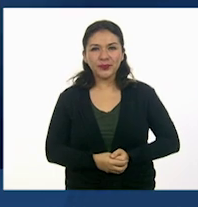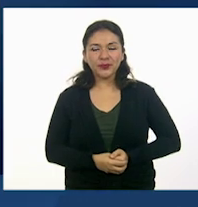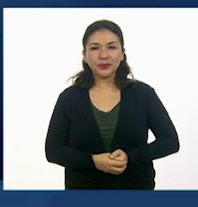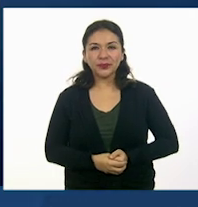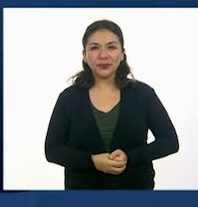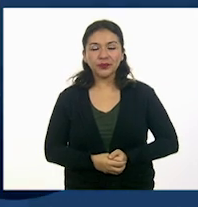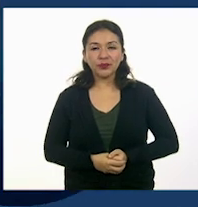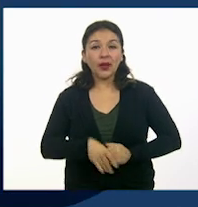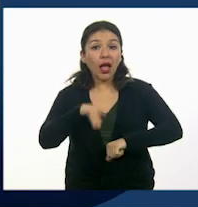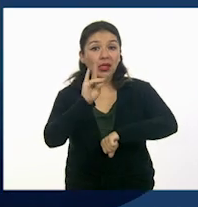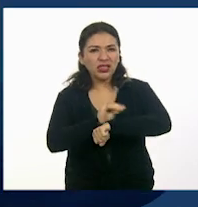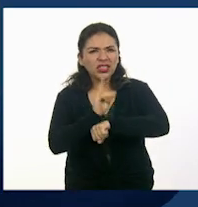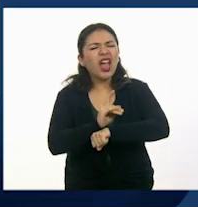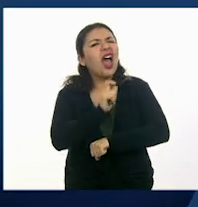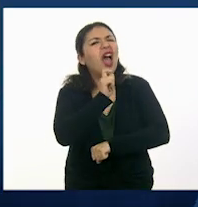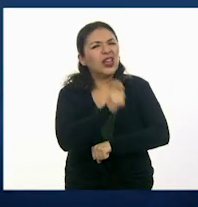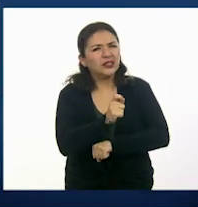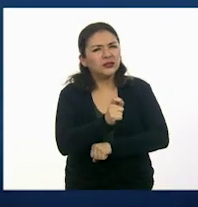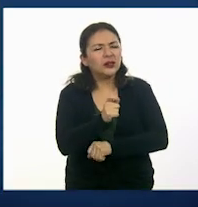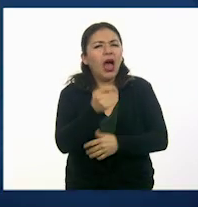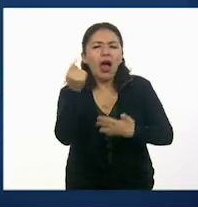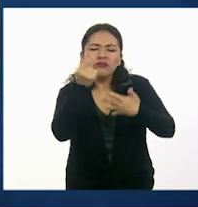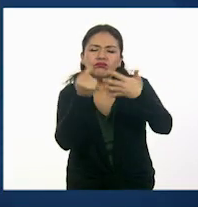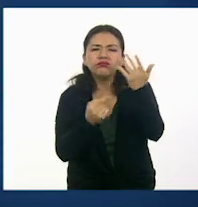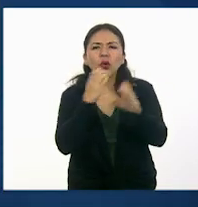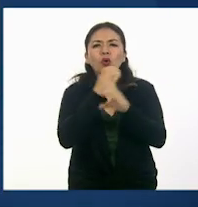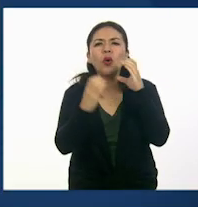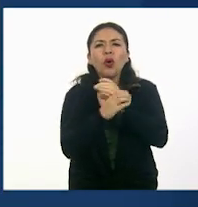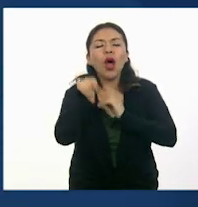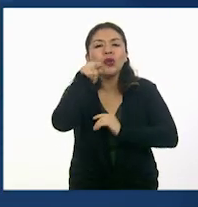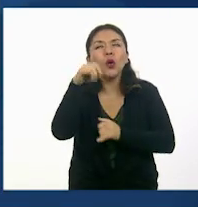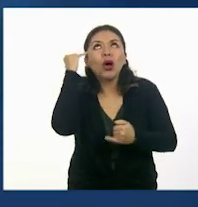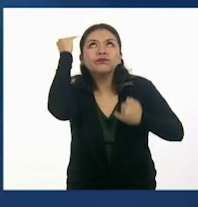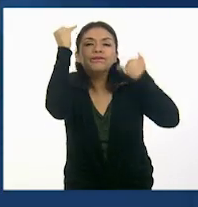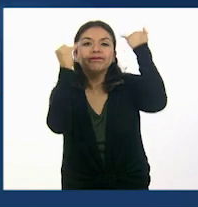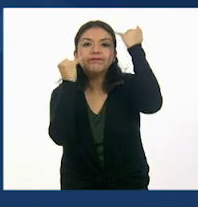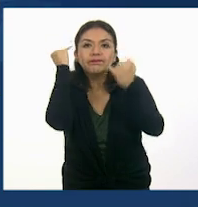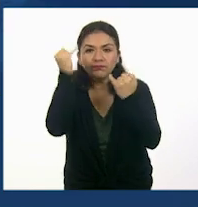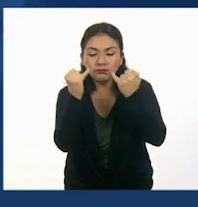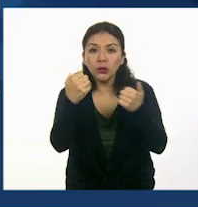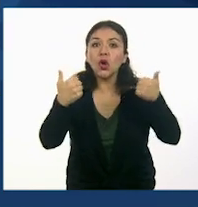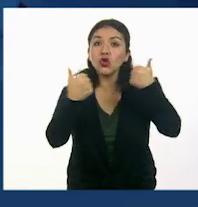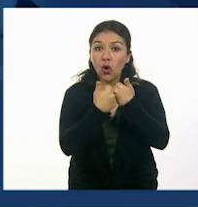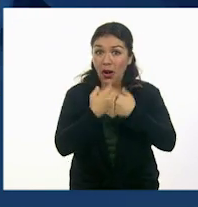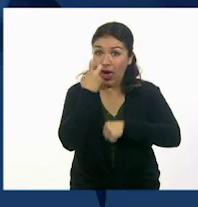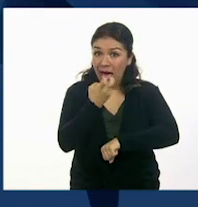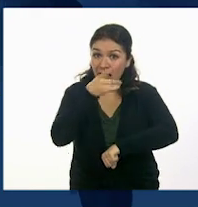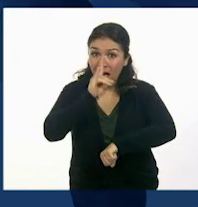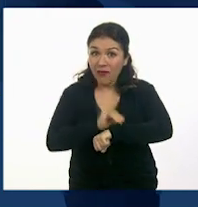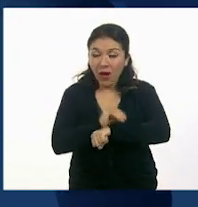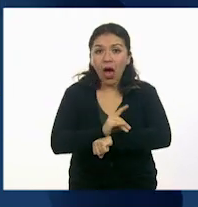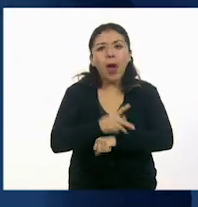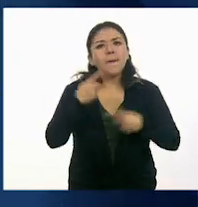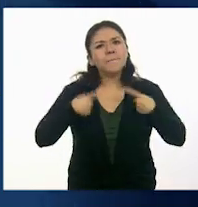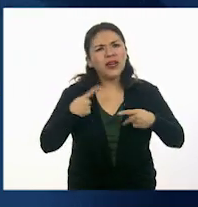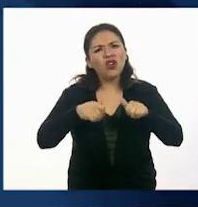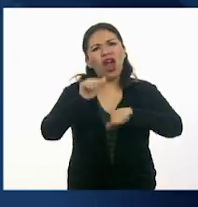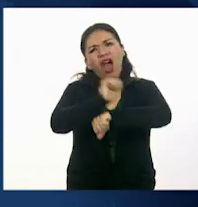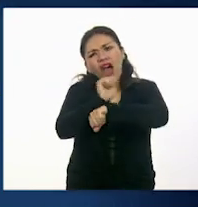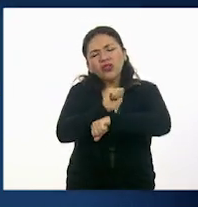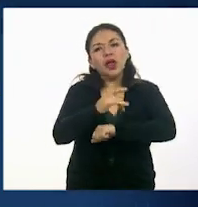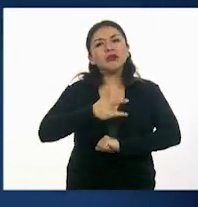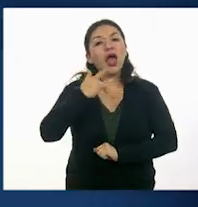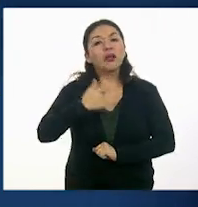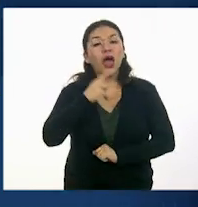La ficción se refiere a todo aquello que se crea en la imaginación. Mediante la ficción, los artistas nos hacen